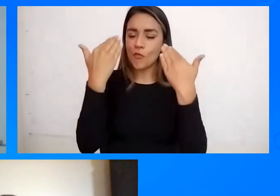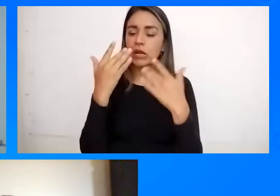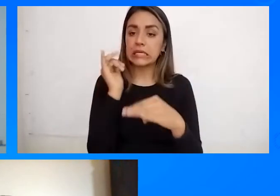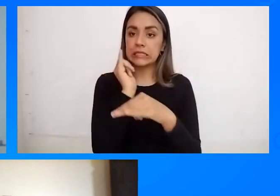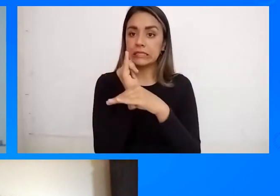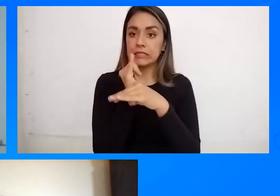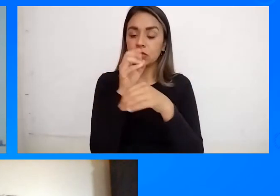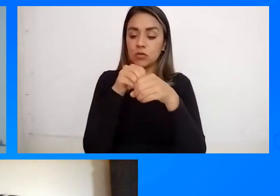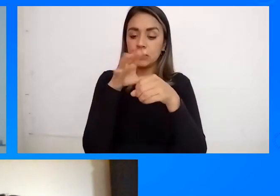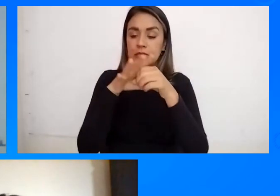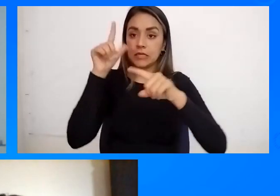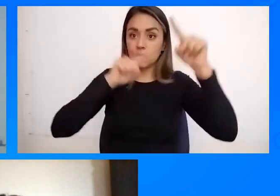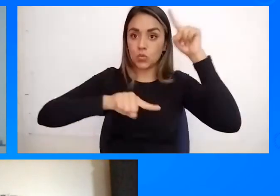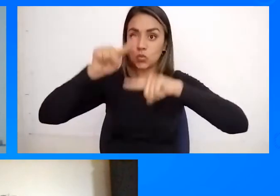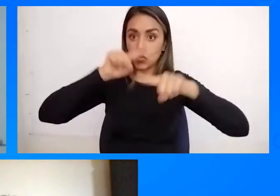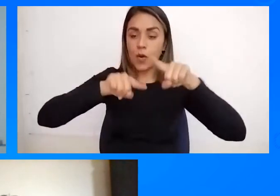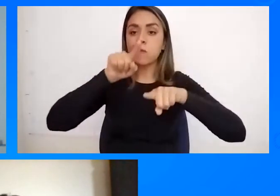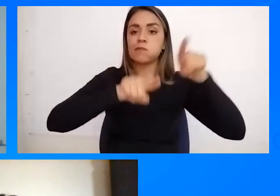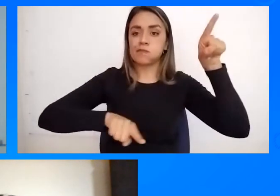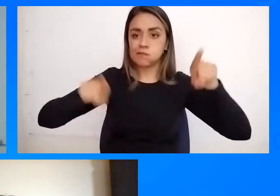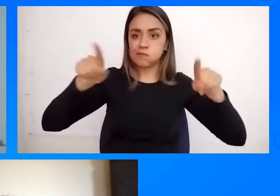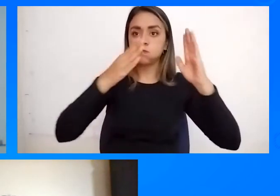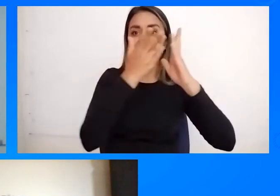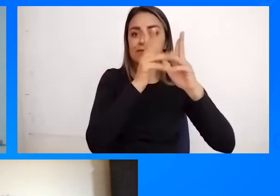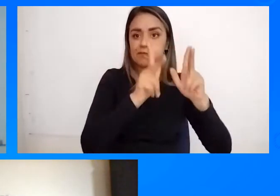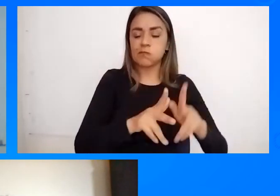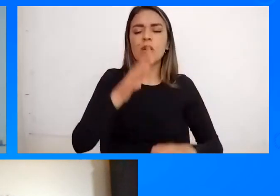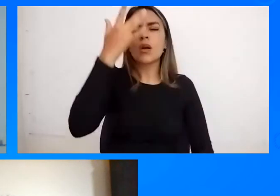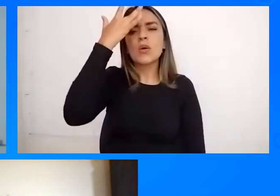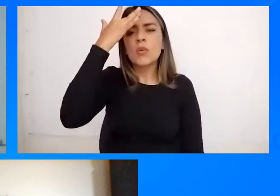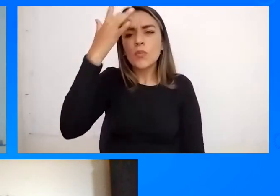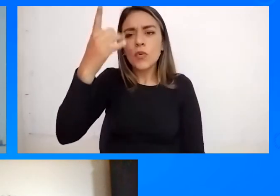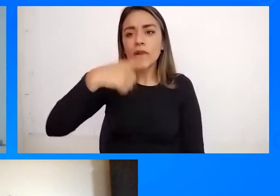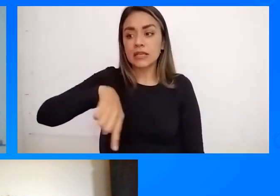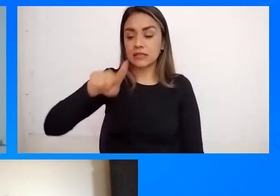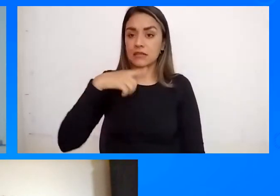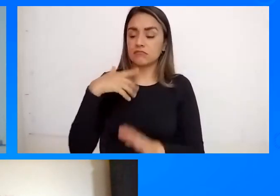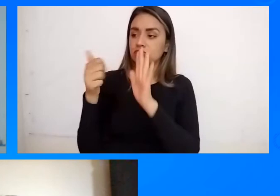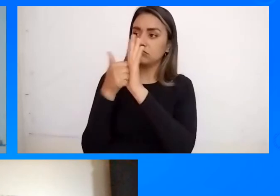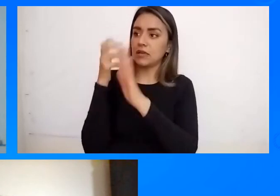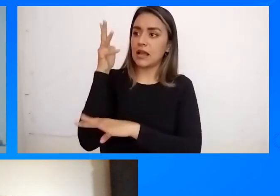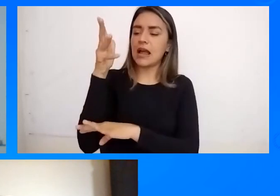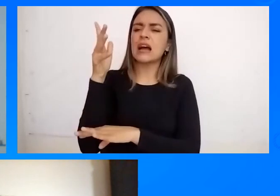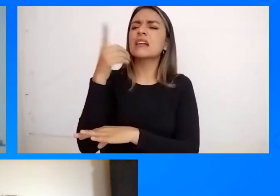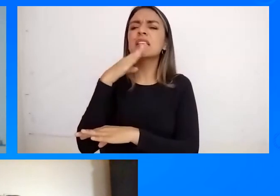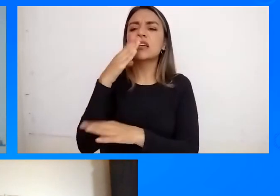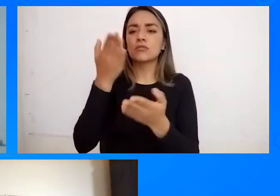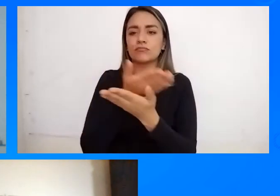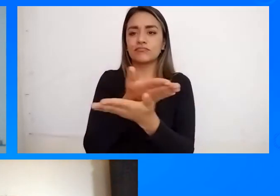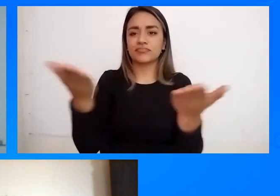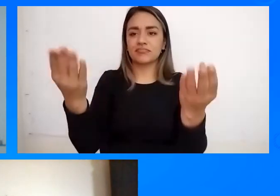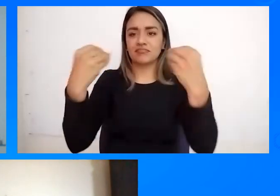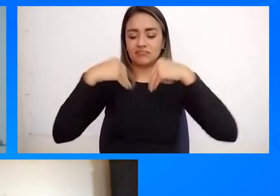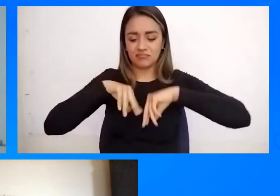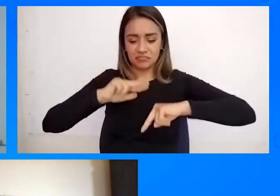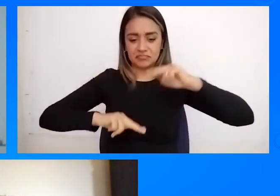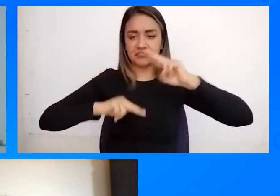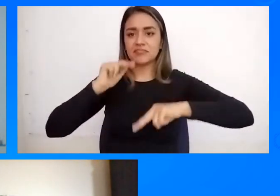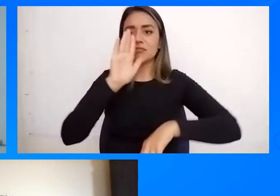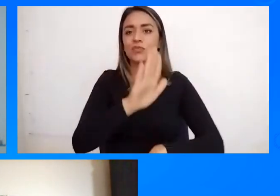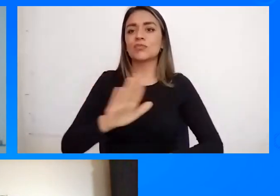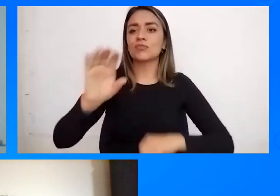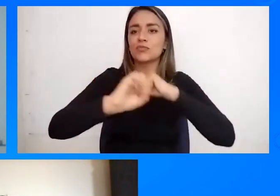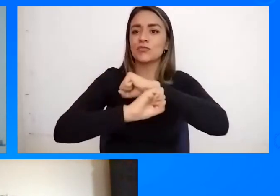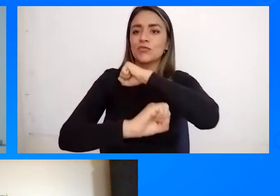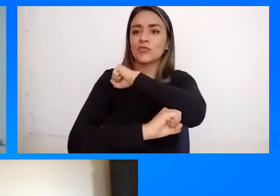Distrital de Turismo Y a nuestros estudiantes Porque realmente Estas cátedras Son para ellos Para nutrir Y poder Fortalecer